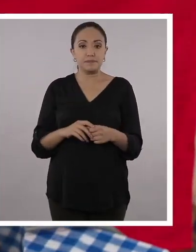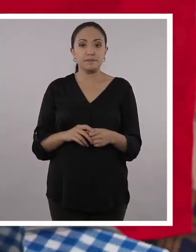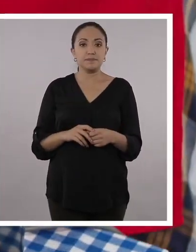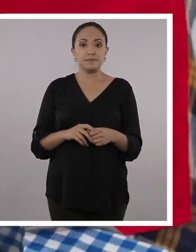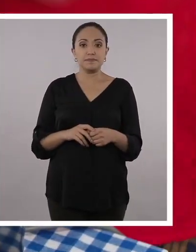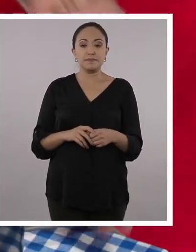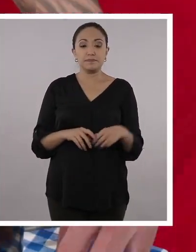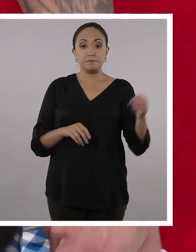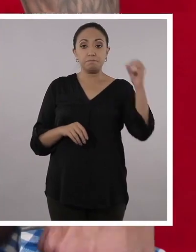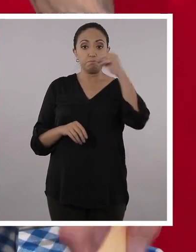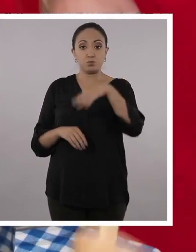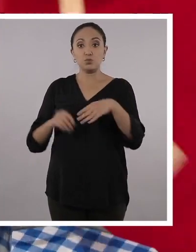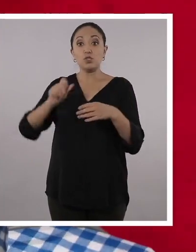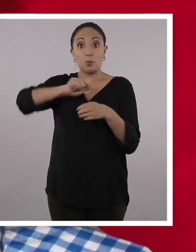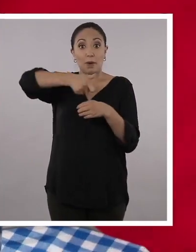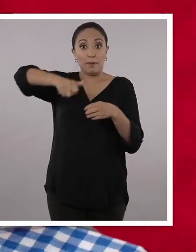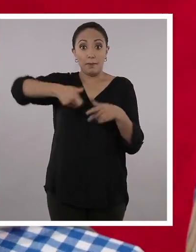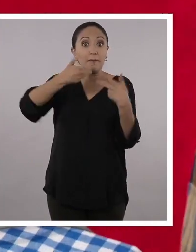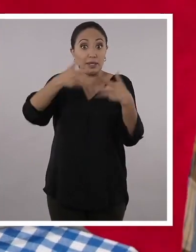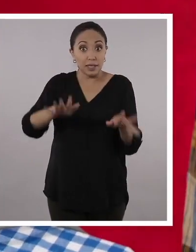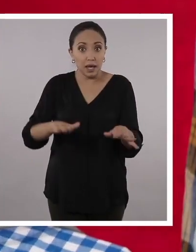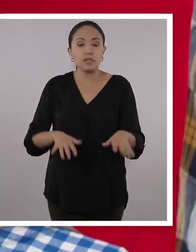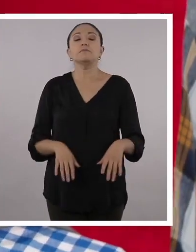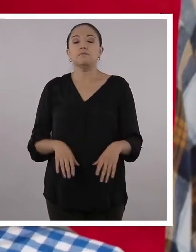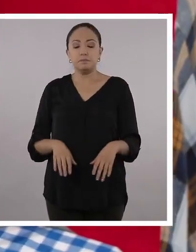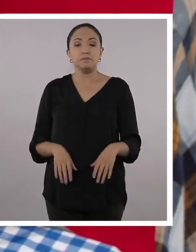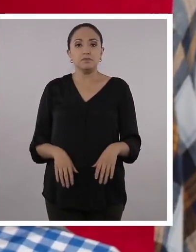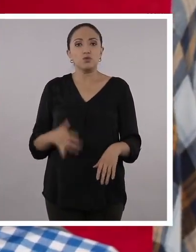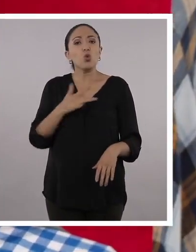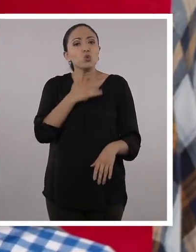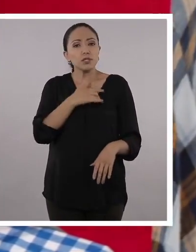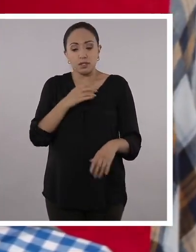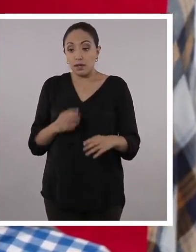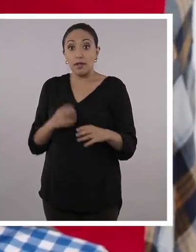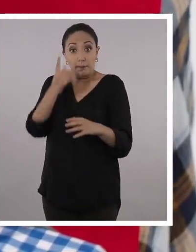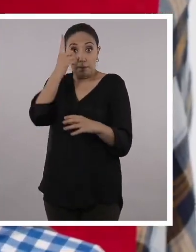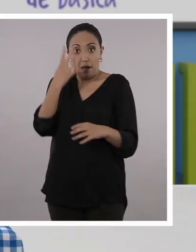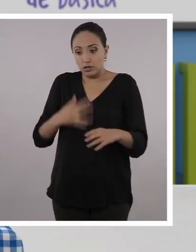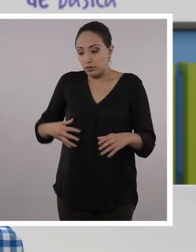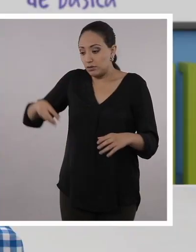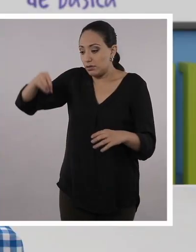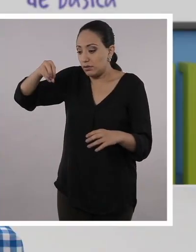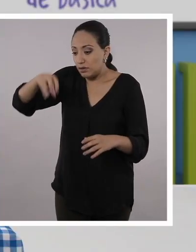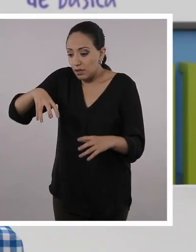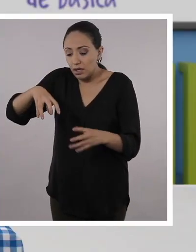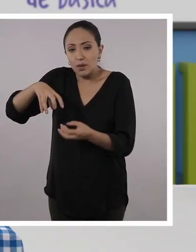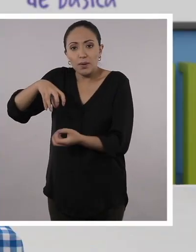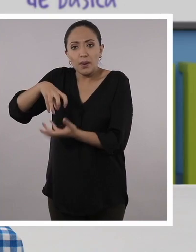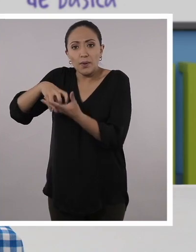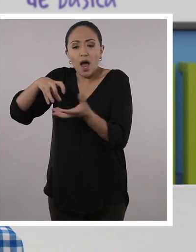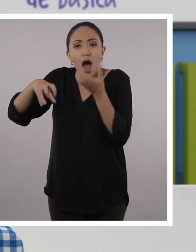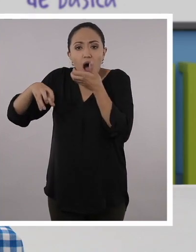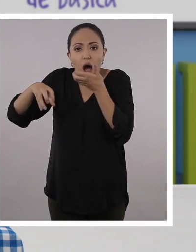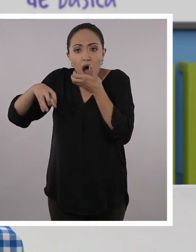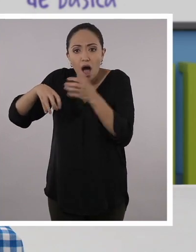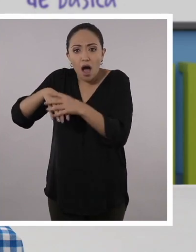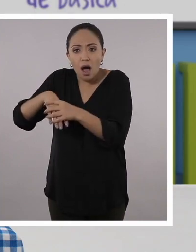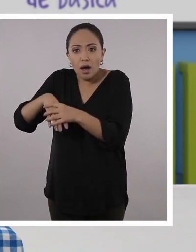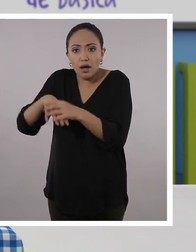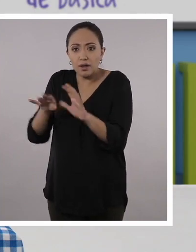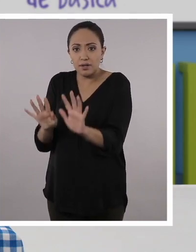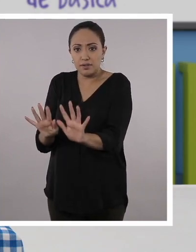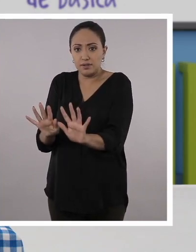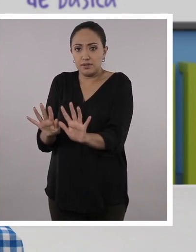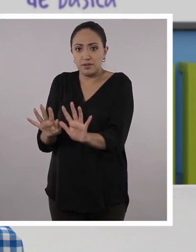Ahí estamos. Aquí está el este, déjeme. Muy bien, ¿Sentiste que cuando te acercabas había calor? ¿Hay calor?